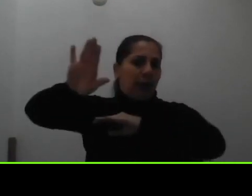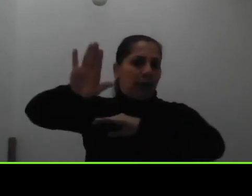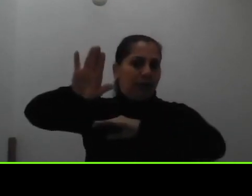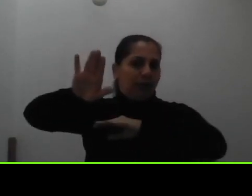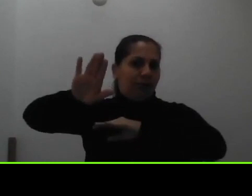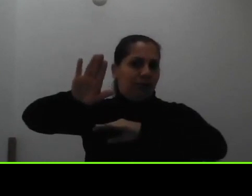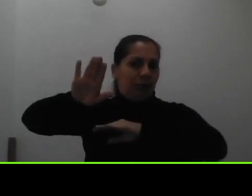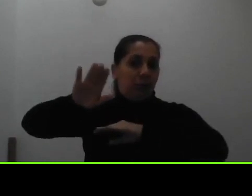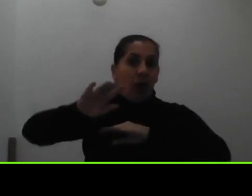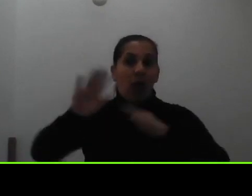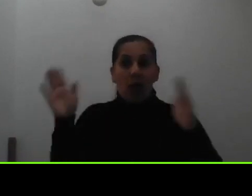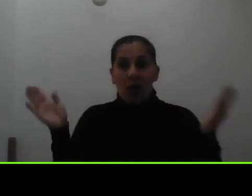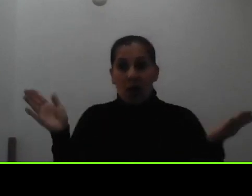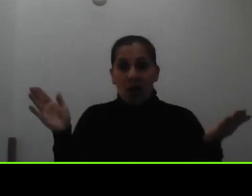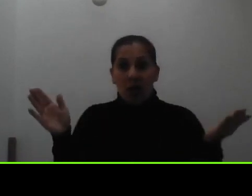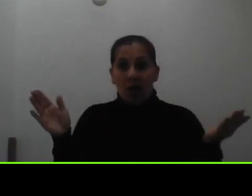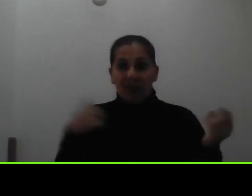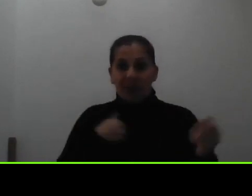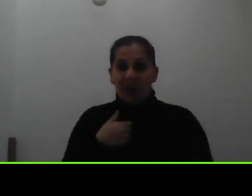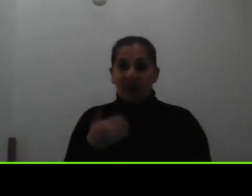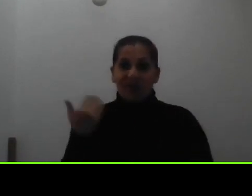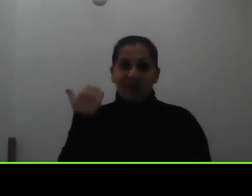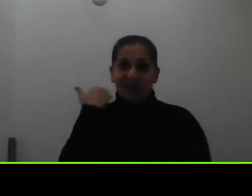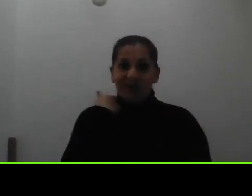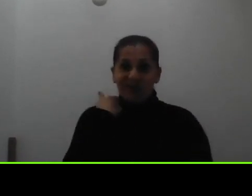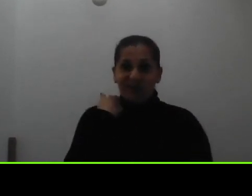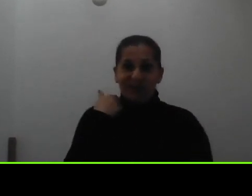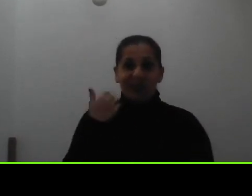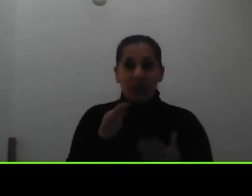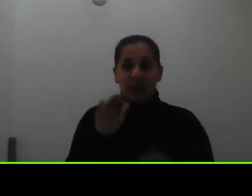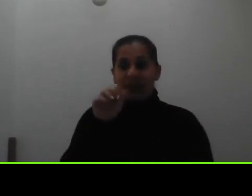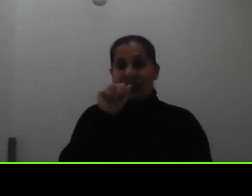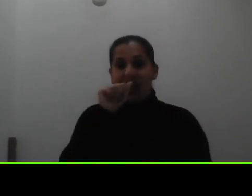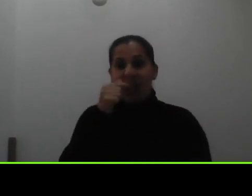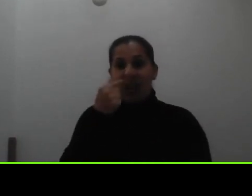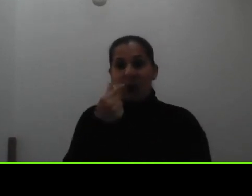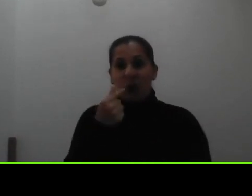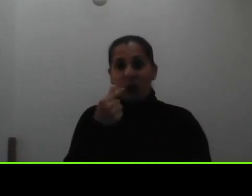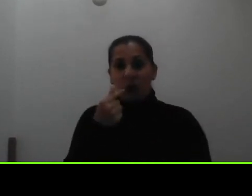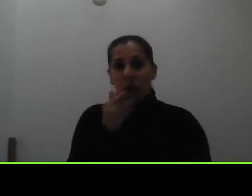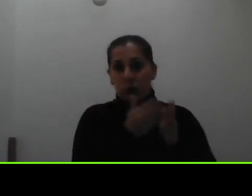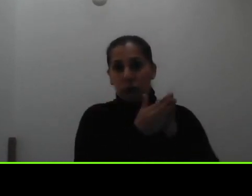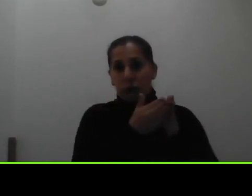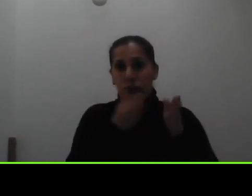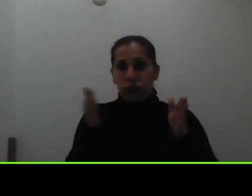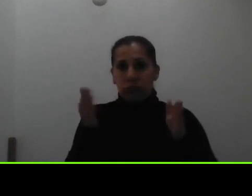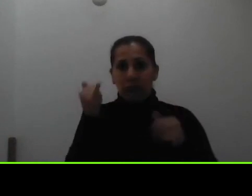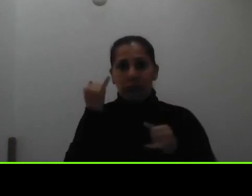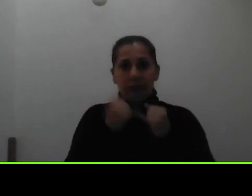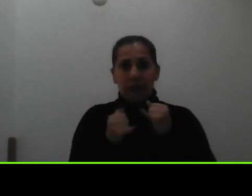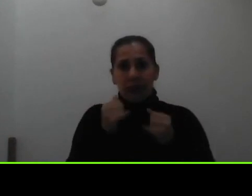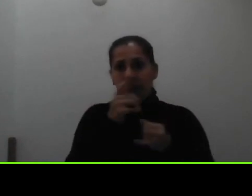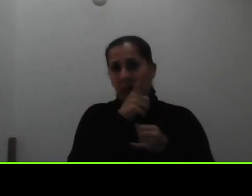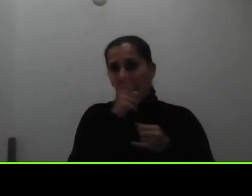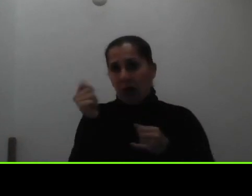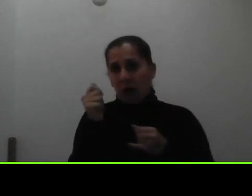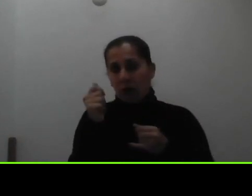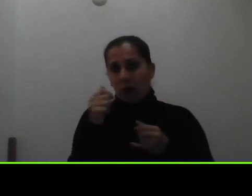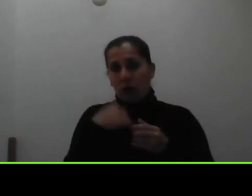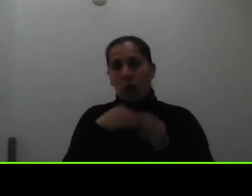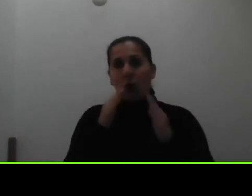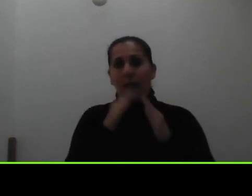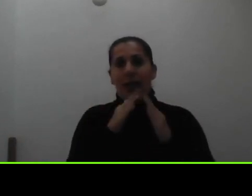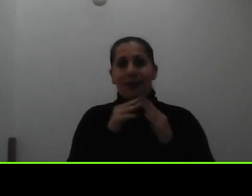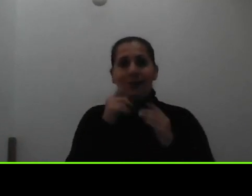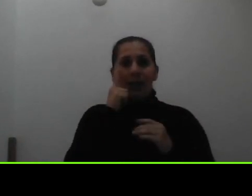pero resulta que pasó todo el mes de agosto y yo vivía en la casa de unos tíos y